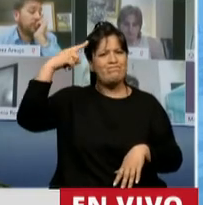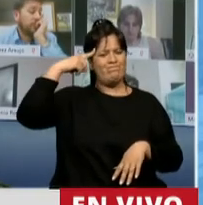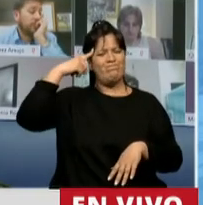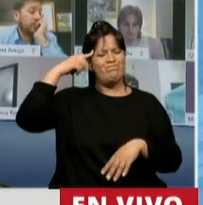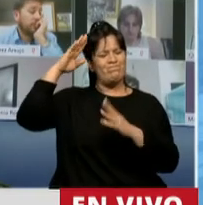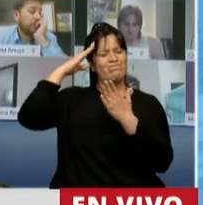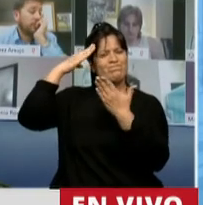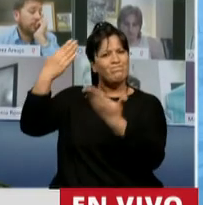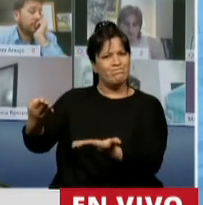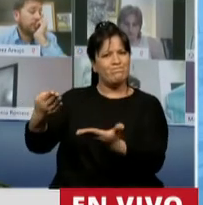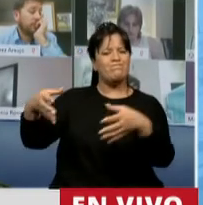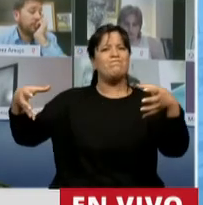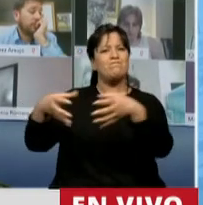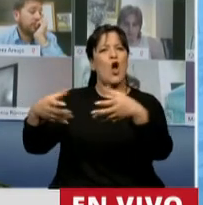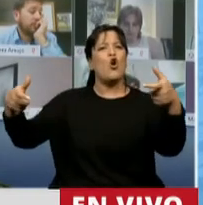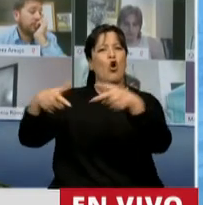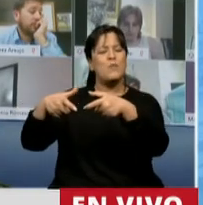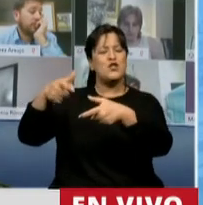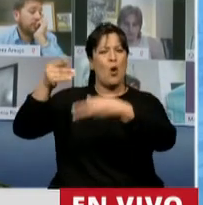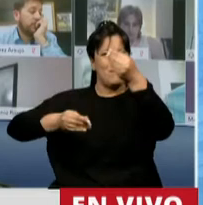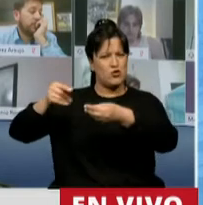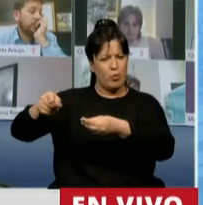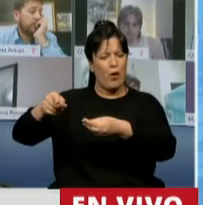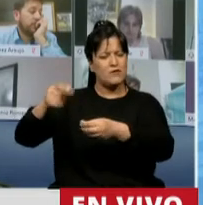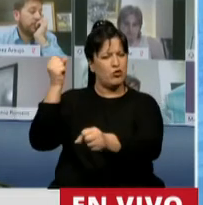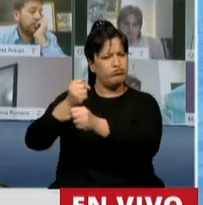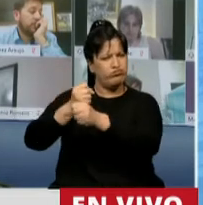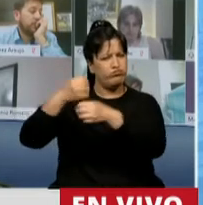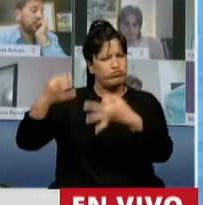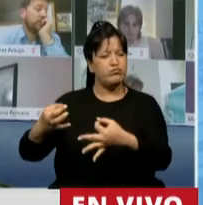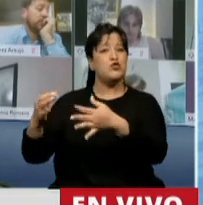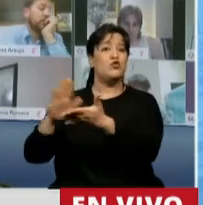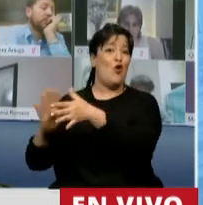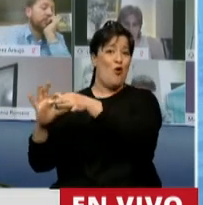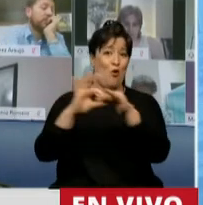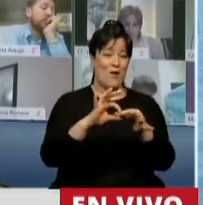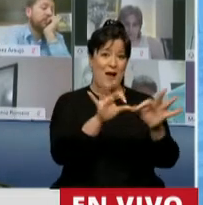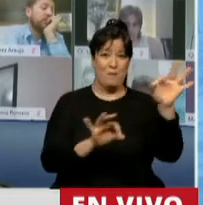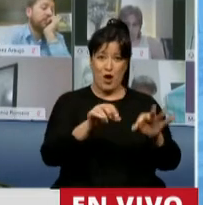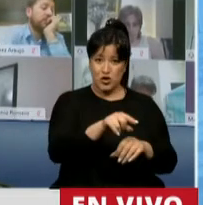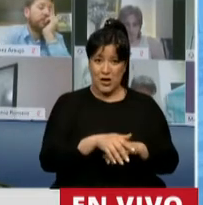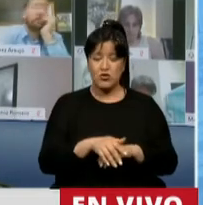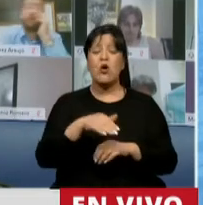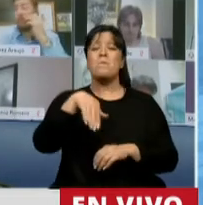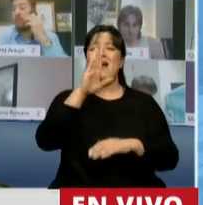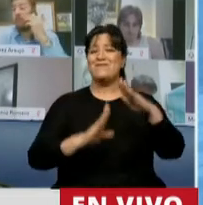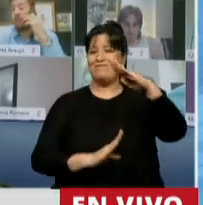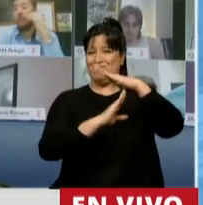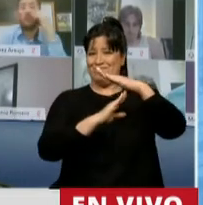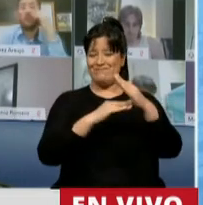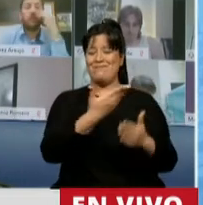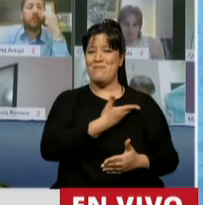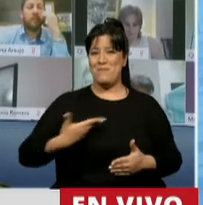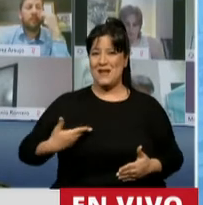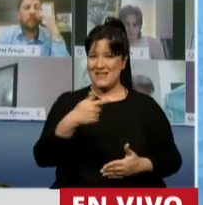Comisión de Presupuestos en relación a este proyecto. Obviamente encabezado por nuestro